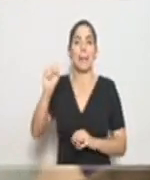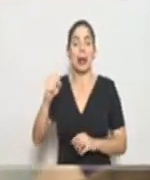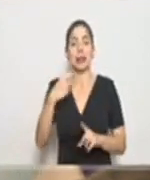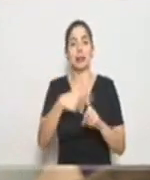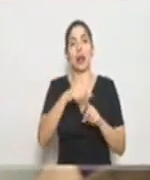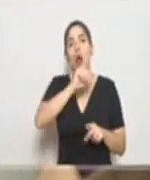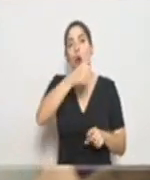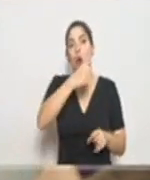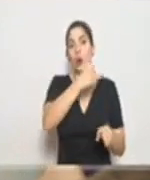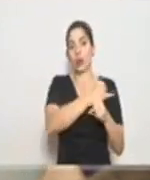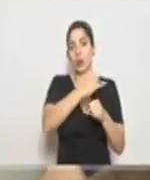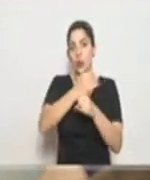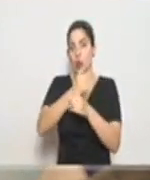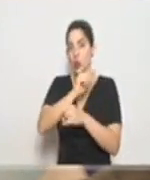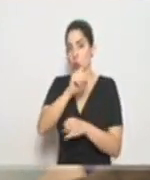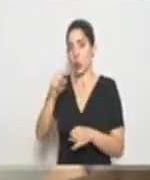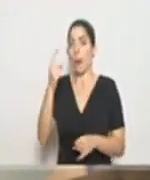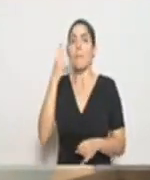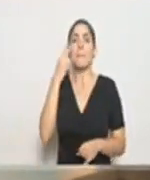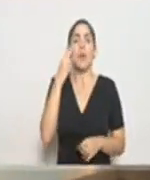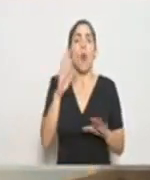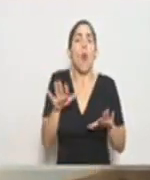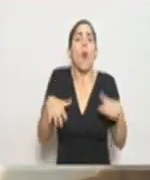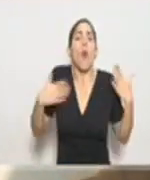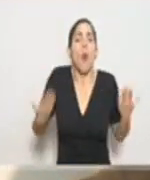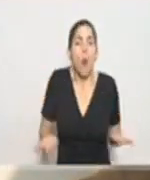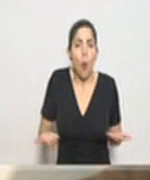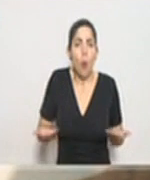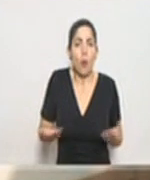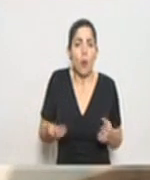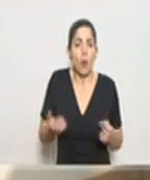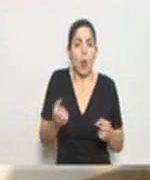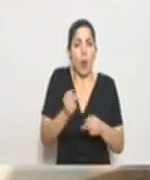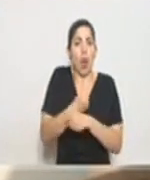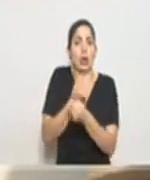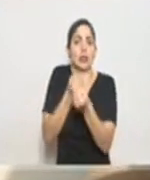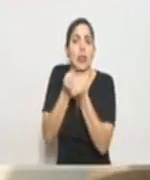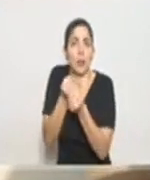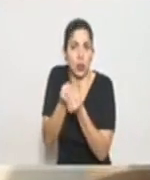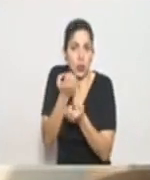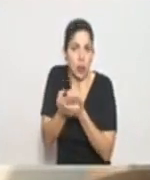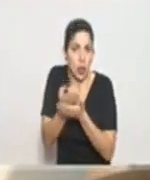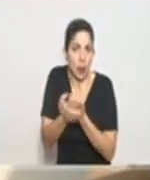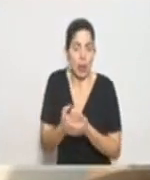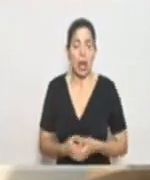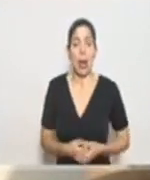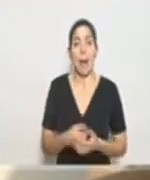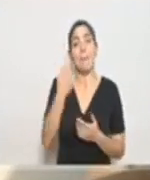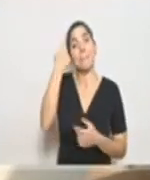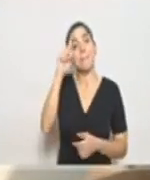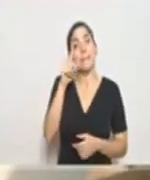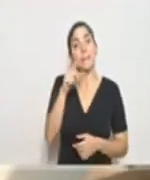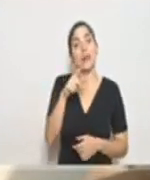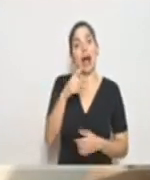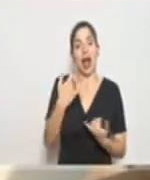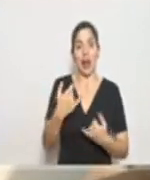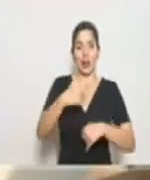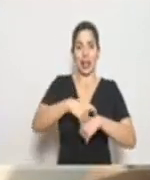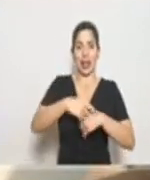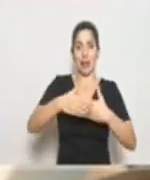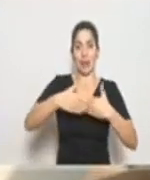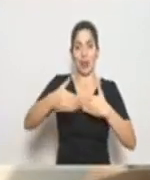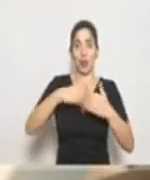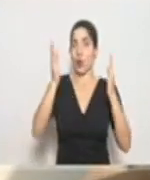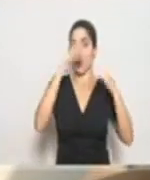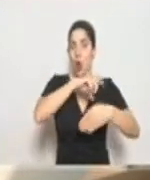otras instancias para ver cómo se les va a hacer este apoyo económico para el tiempo en que no